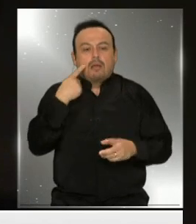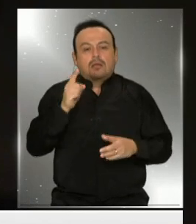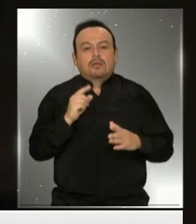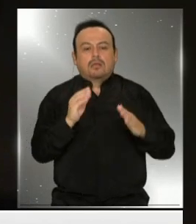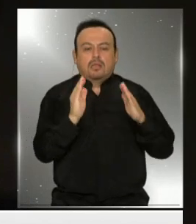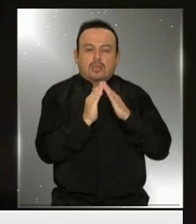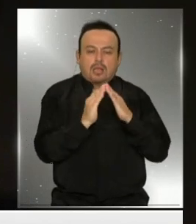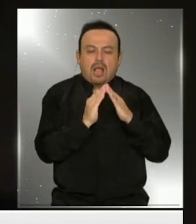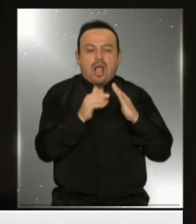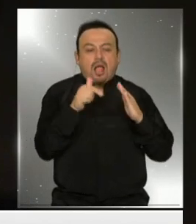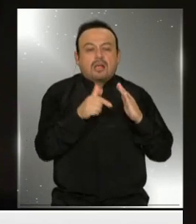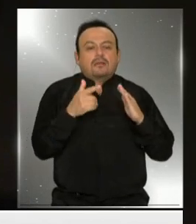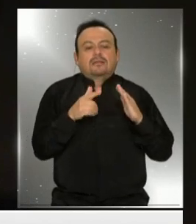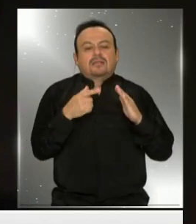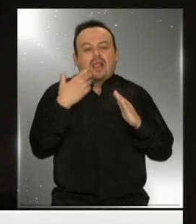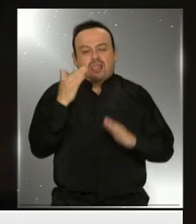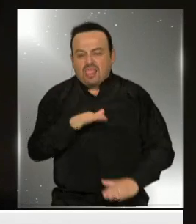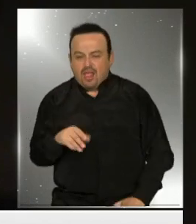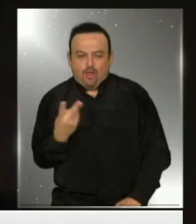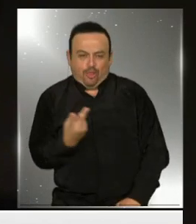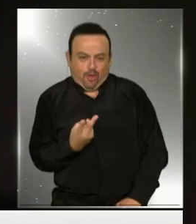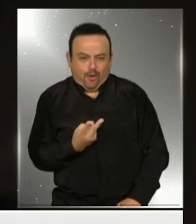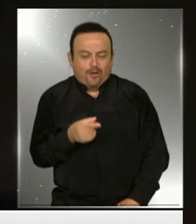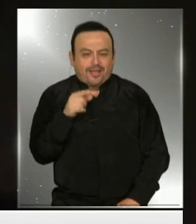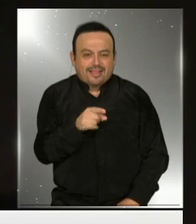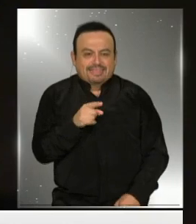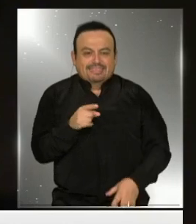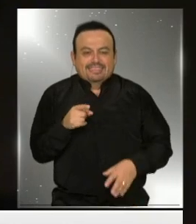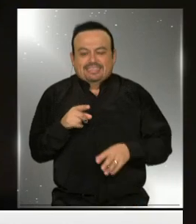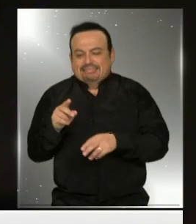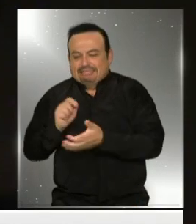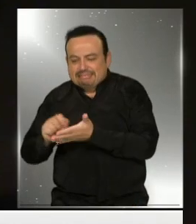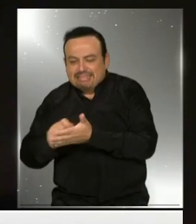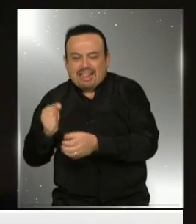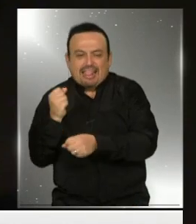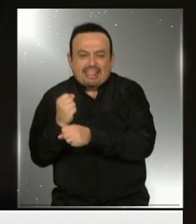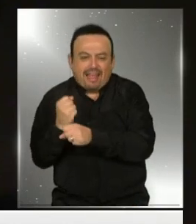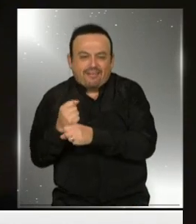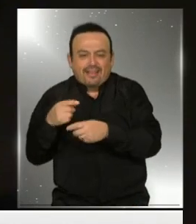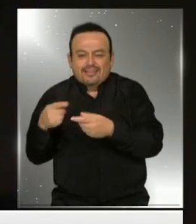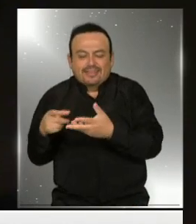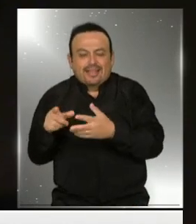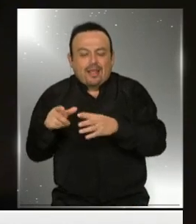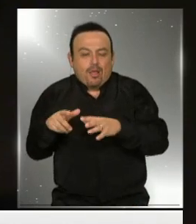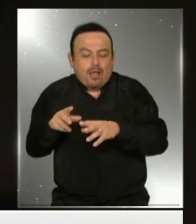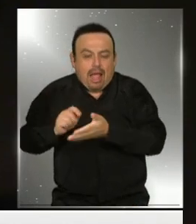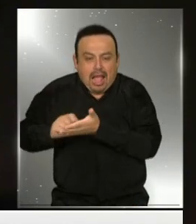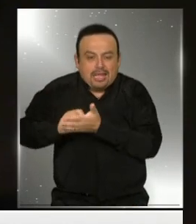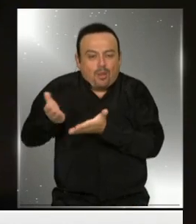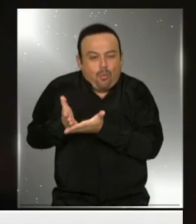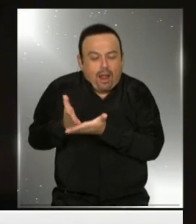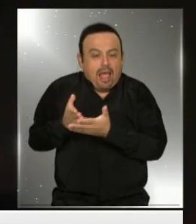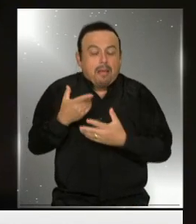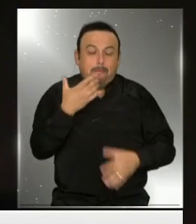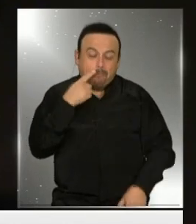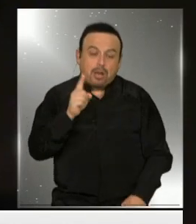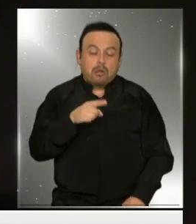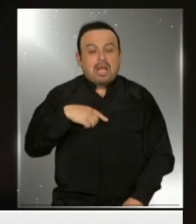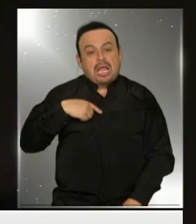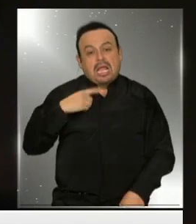de estar con dos niños en la casa, también tratando que hagan las tareas, pero en general ha sido una experiencia buena